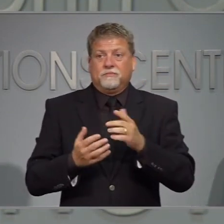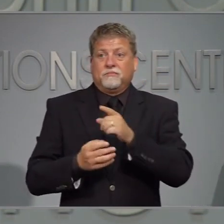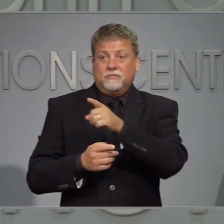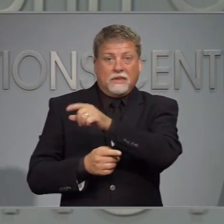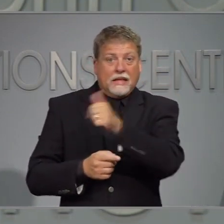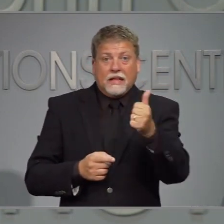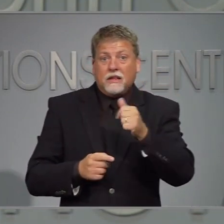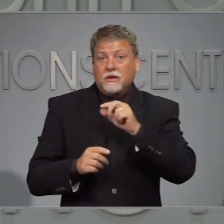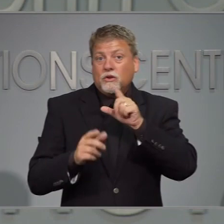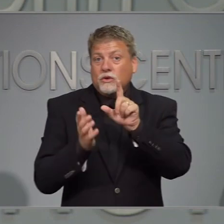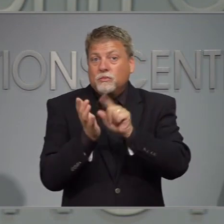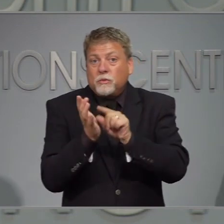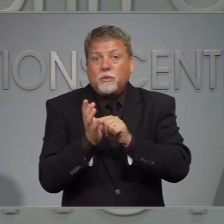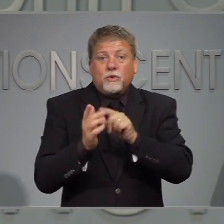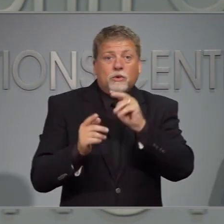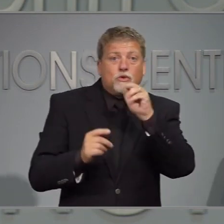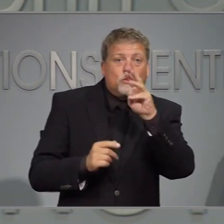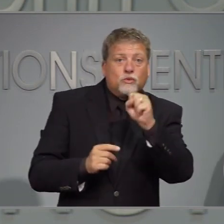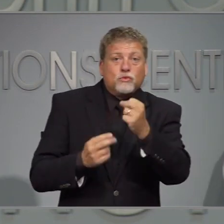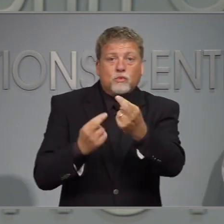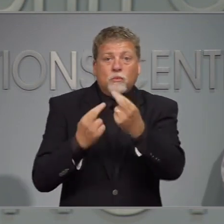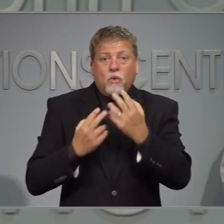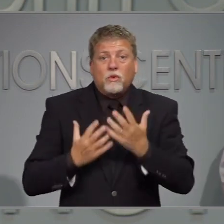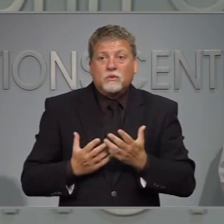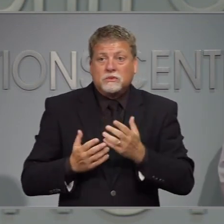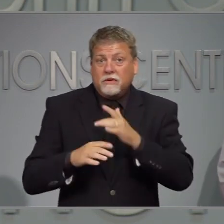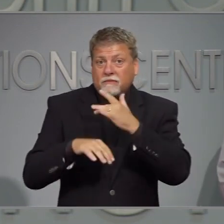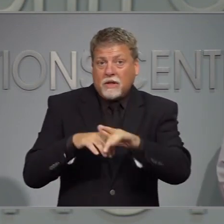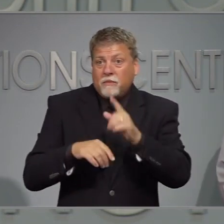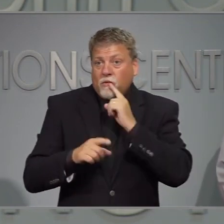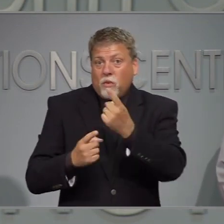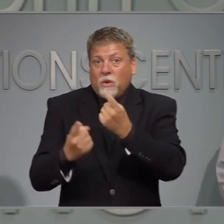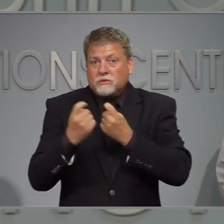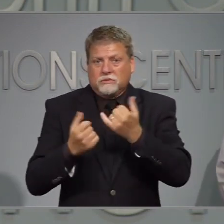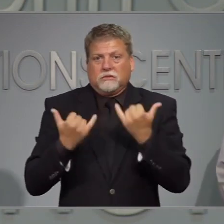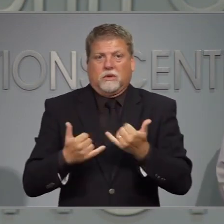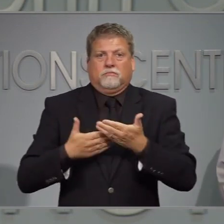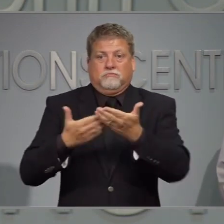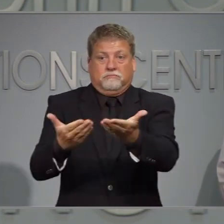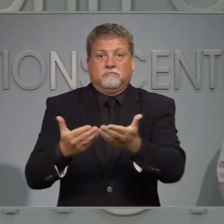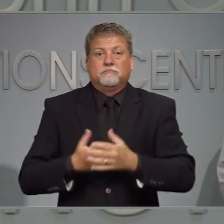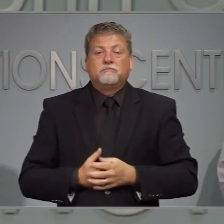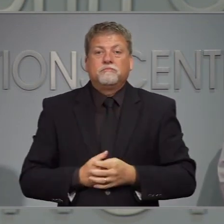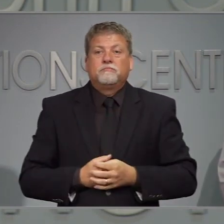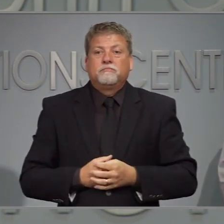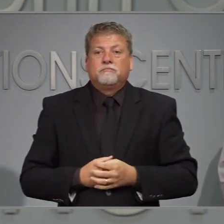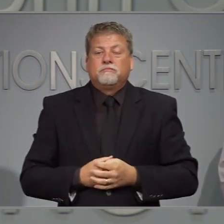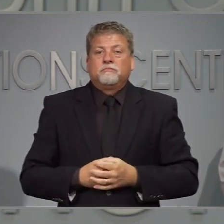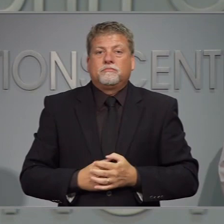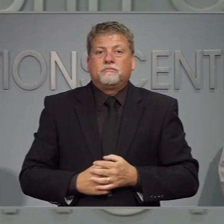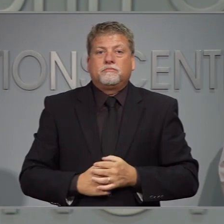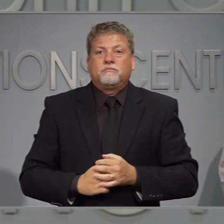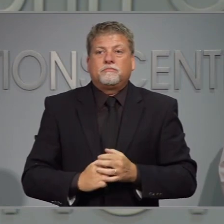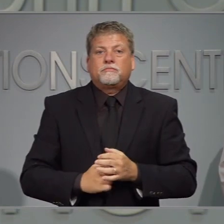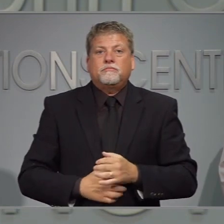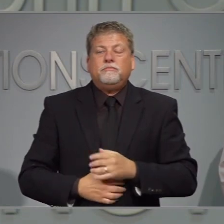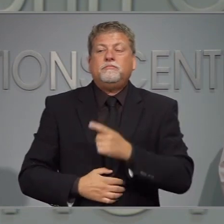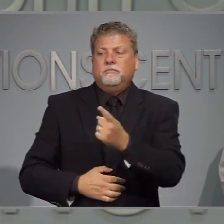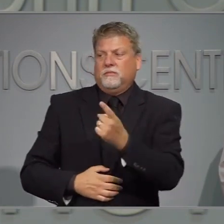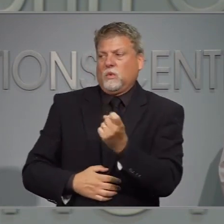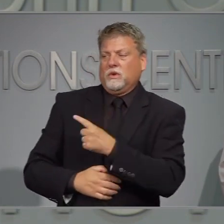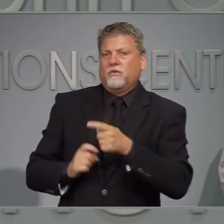pasivos y pueden por favor identificar de que canal hablan de que periódico. Y aceptamos la la primera.